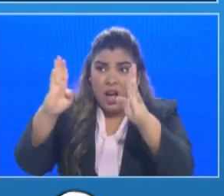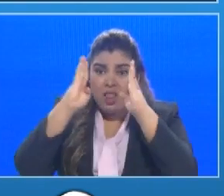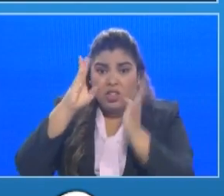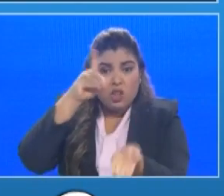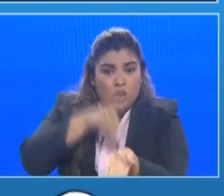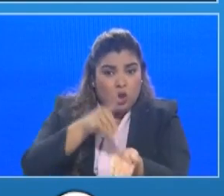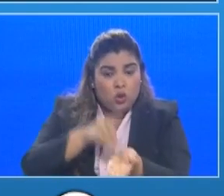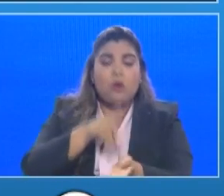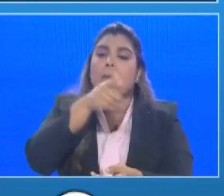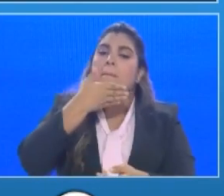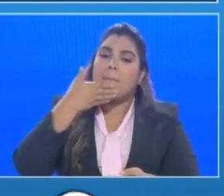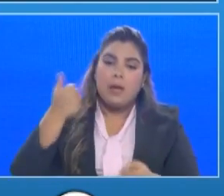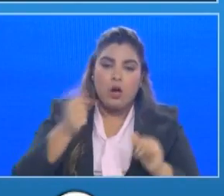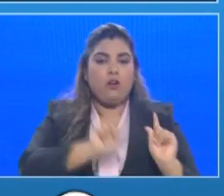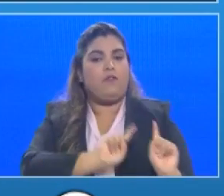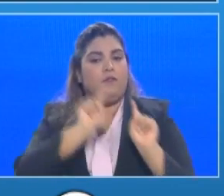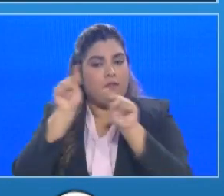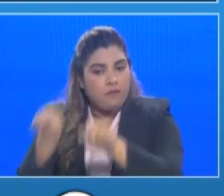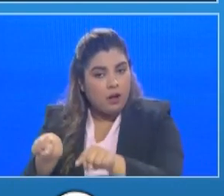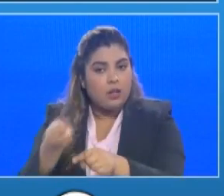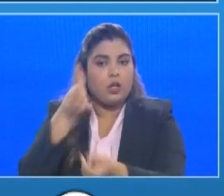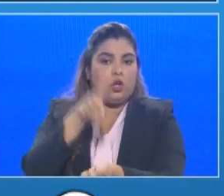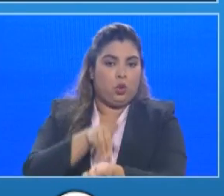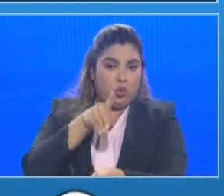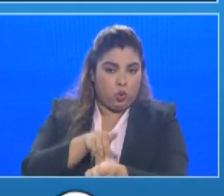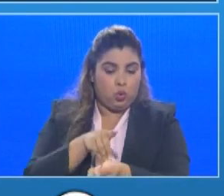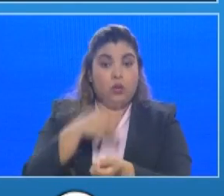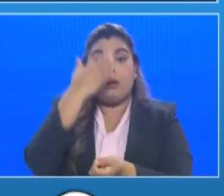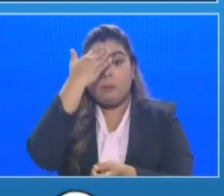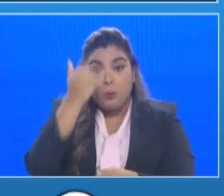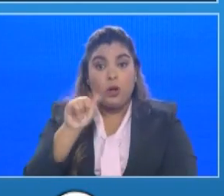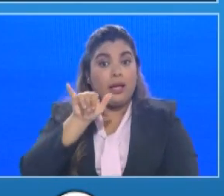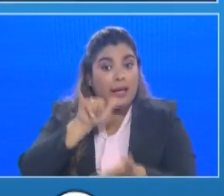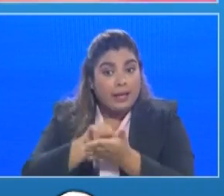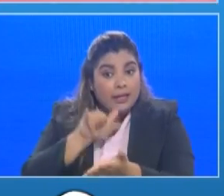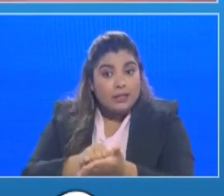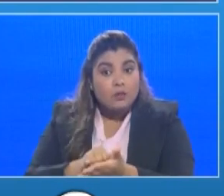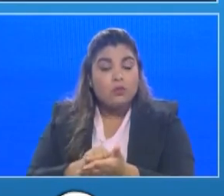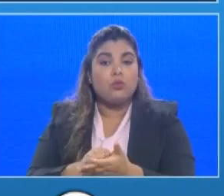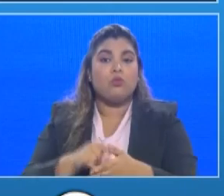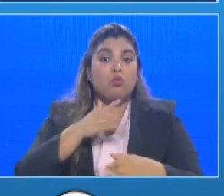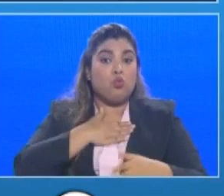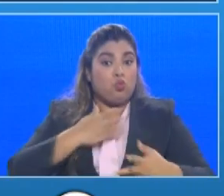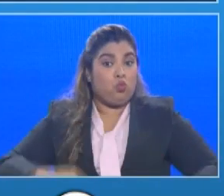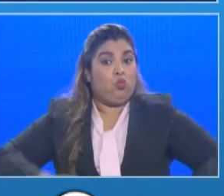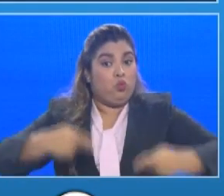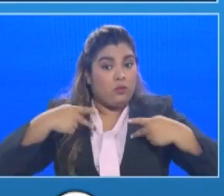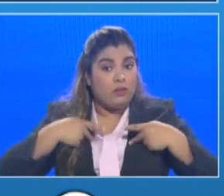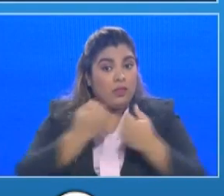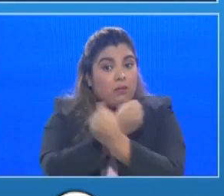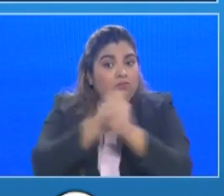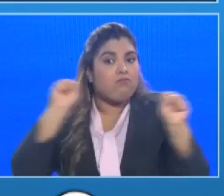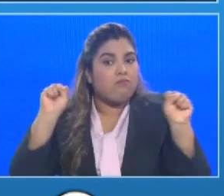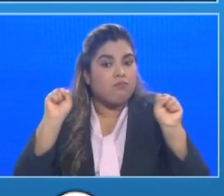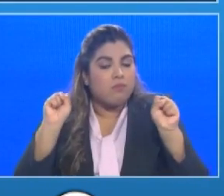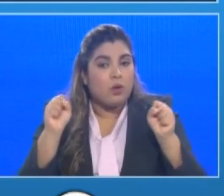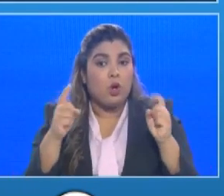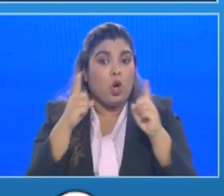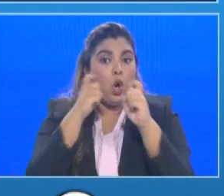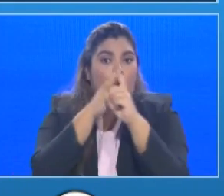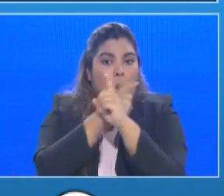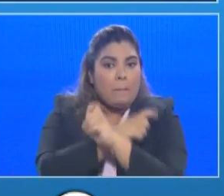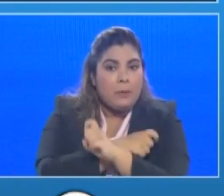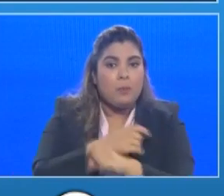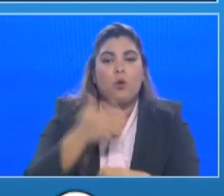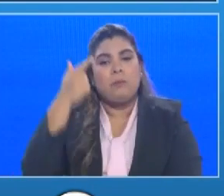facultativo no dejen de atender porque eso es la diferencia entre su sobrevida y el grado de complicación que los